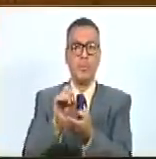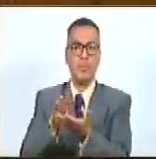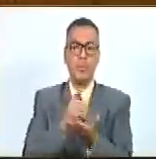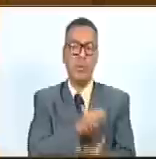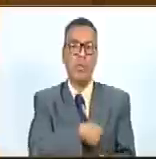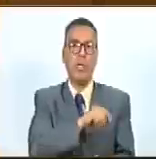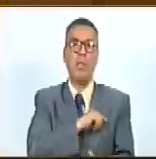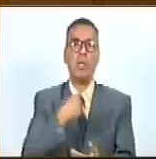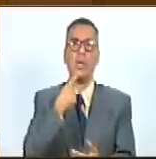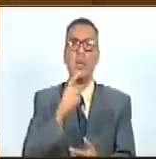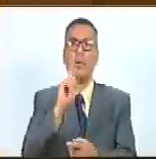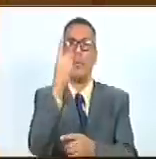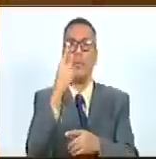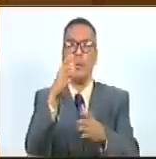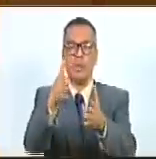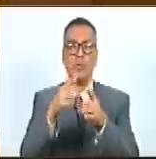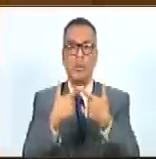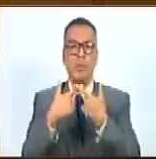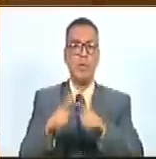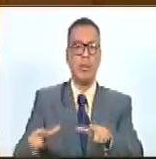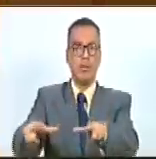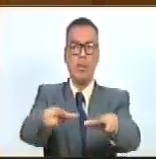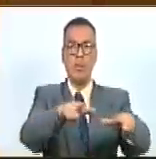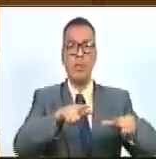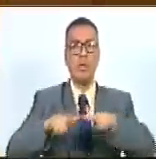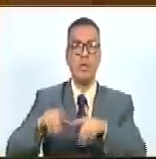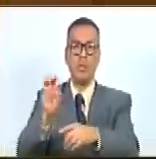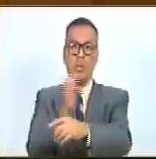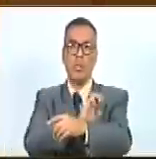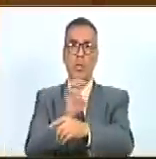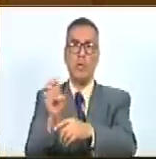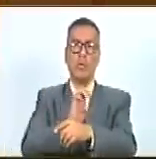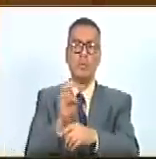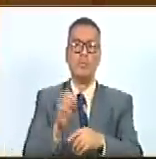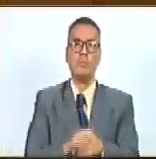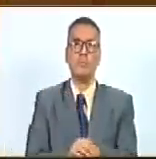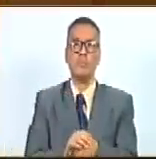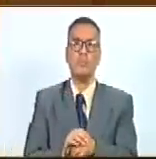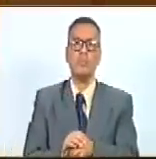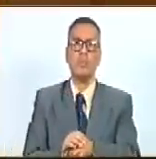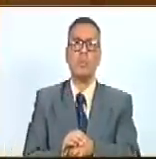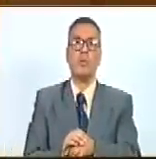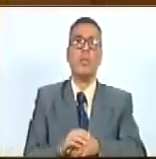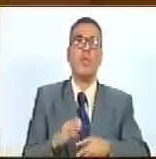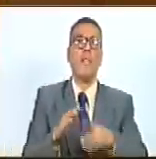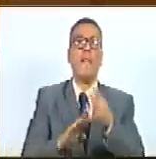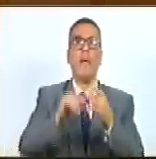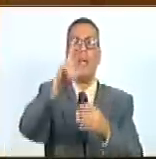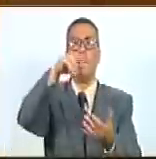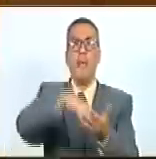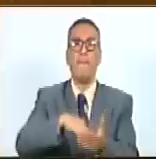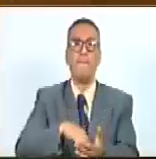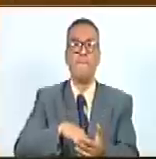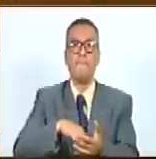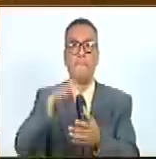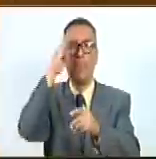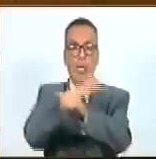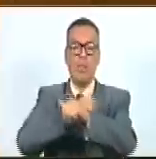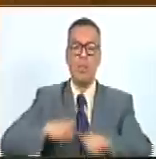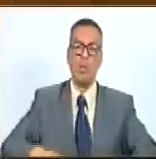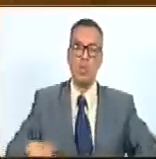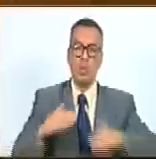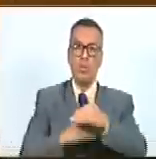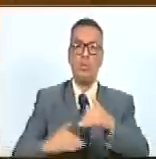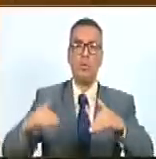grito de libertad en el territorio del Ecuador contando con más de 3.000 soldados para superar